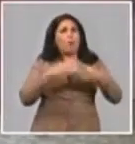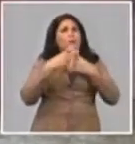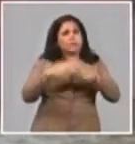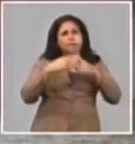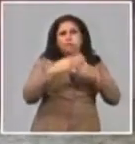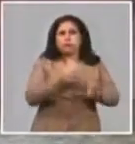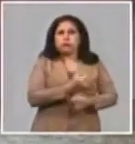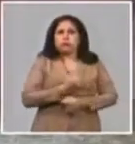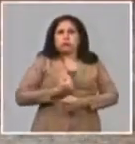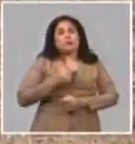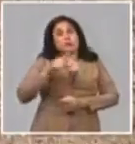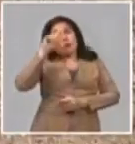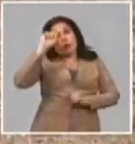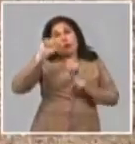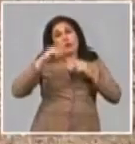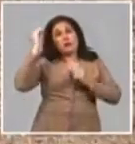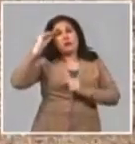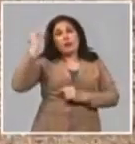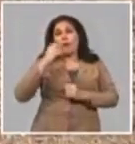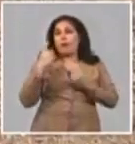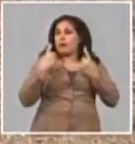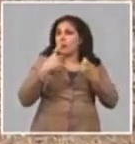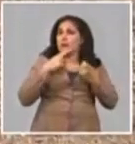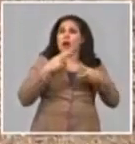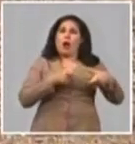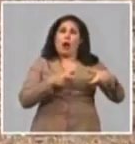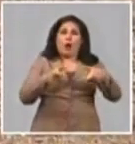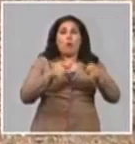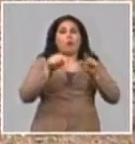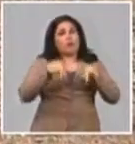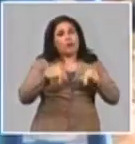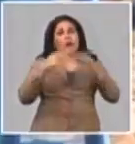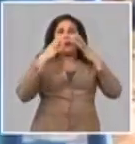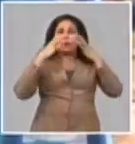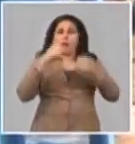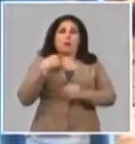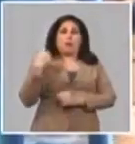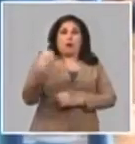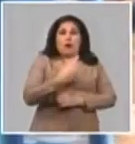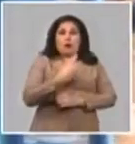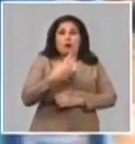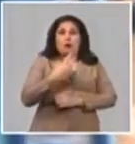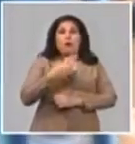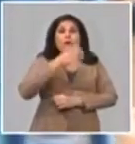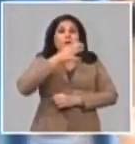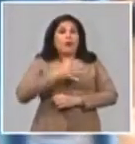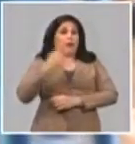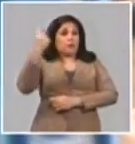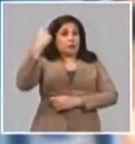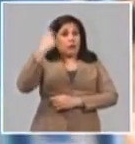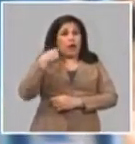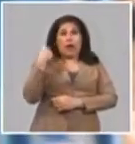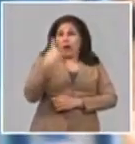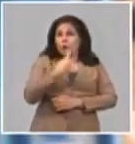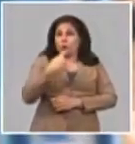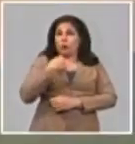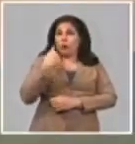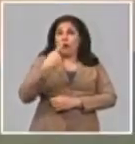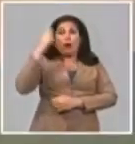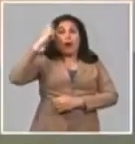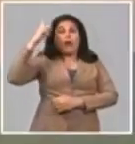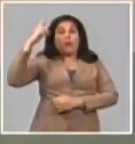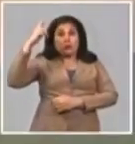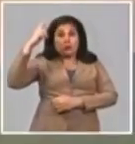porque realmente son muy necesarias y yo pienso que la enseñanza del comandante en jefe que nos